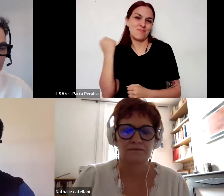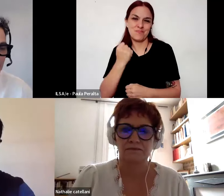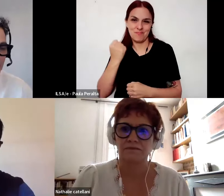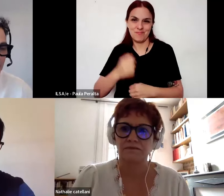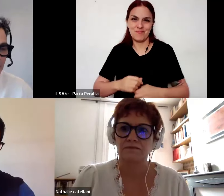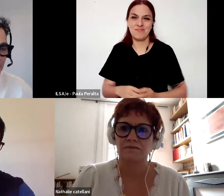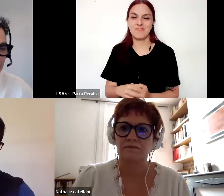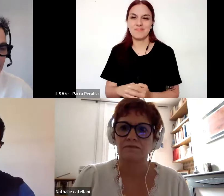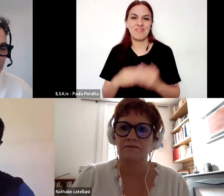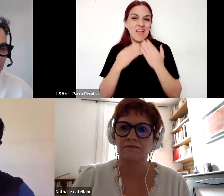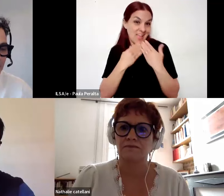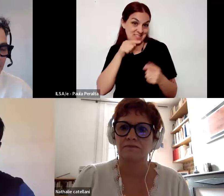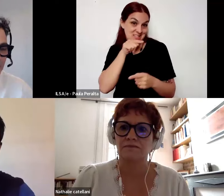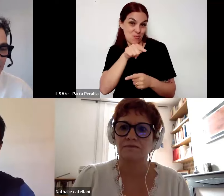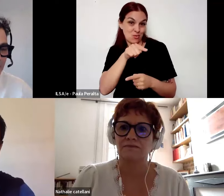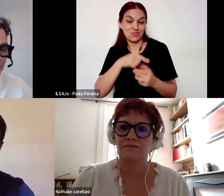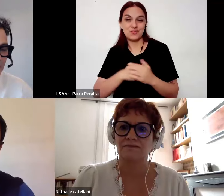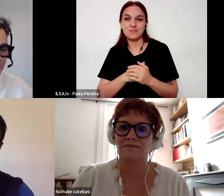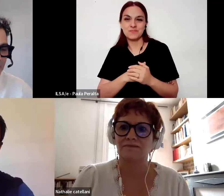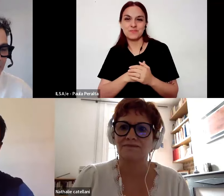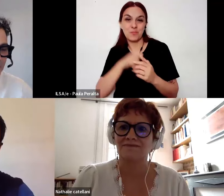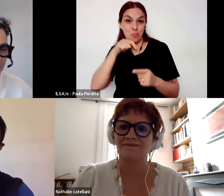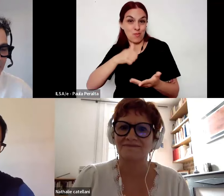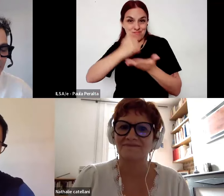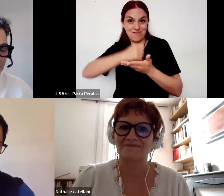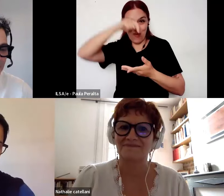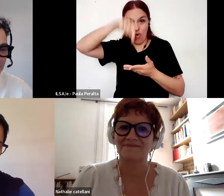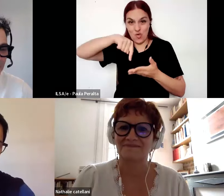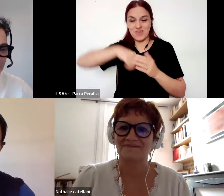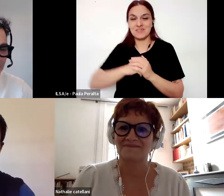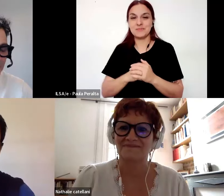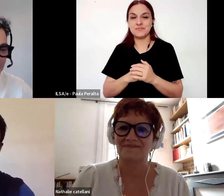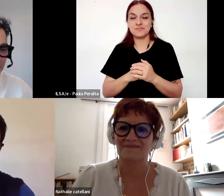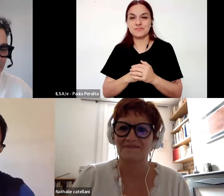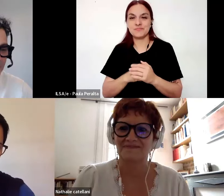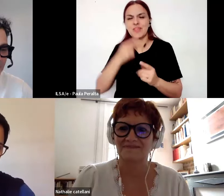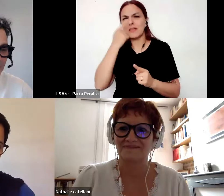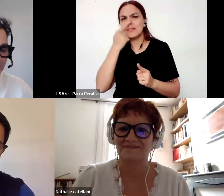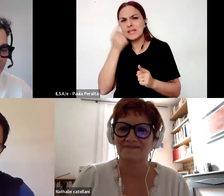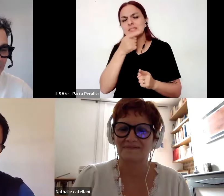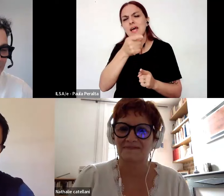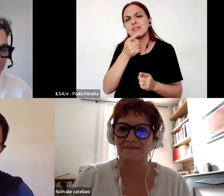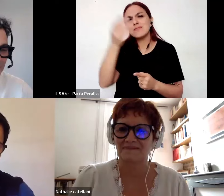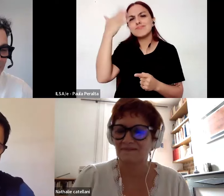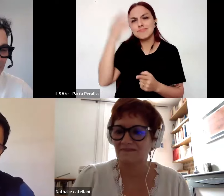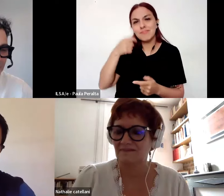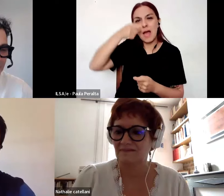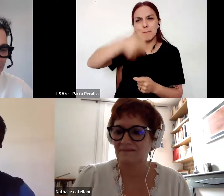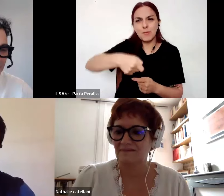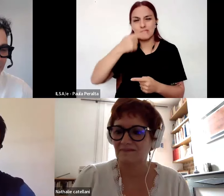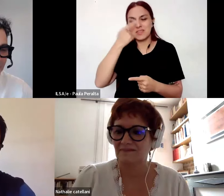no gracias a a vos por acompañarnos y este muy interesante tus aportes también